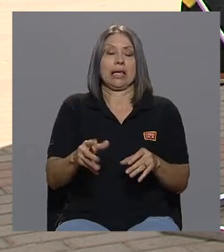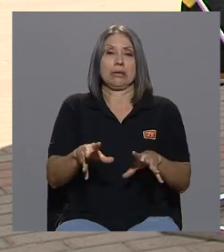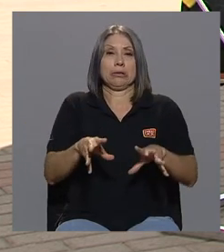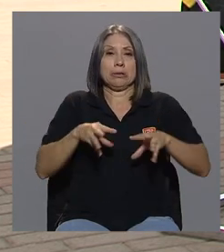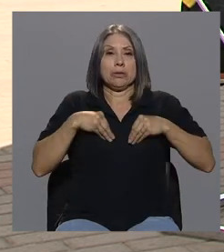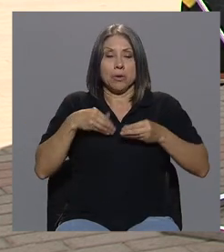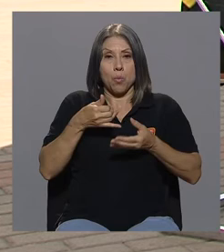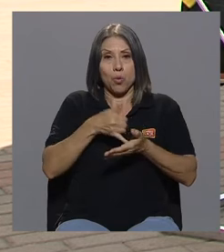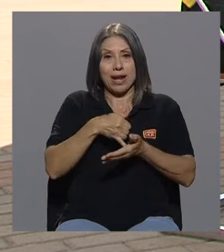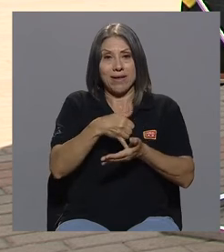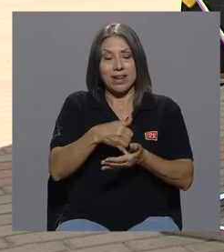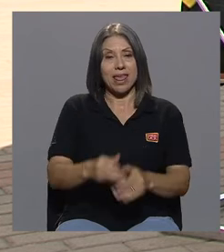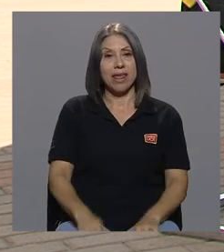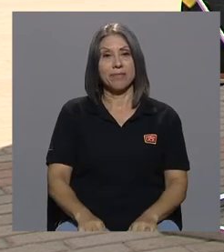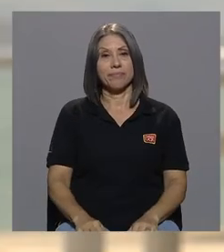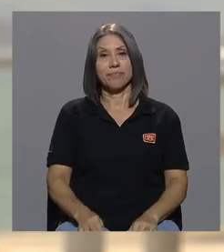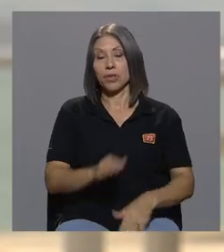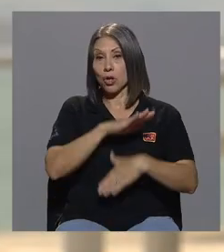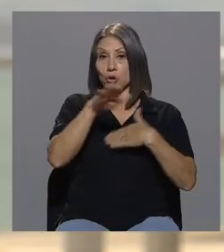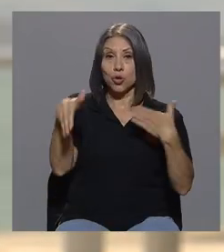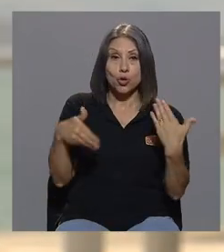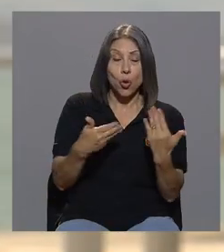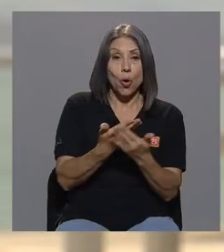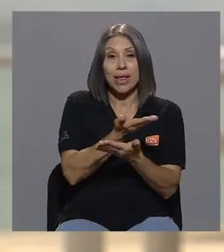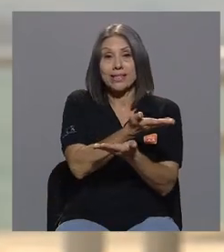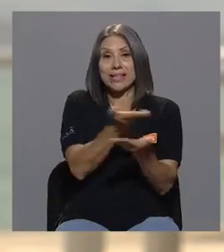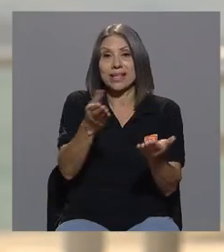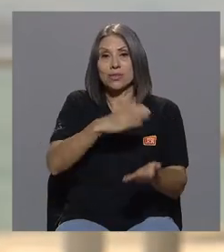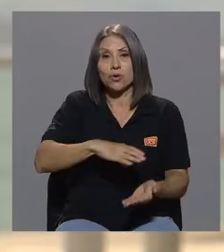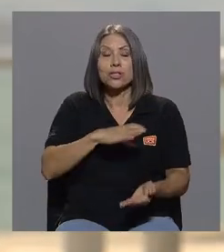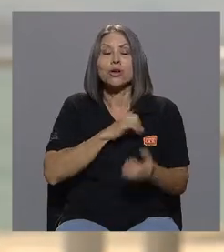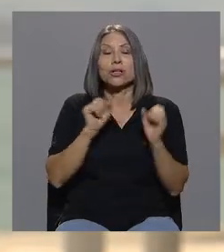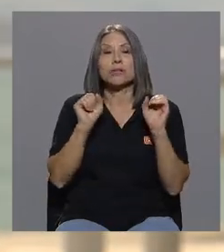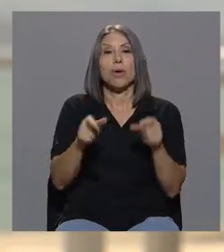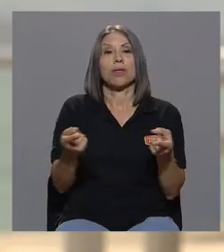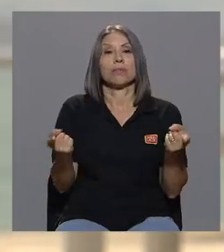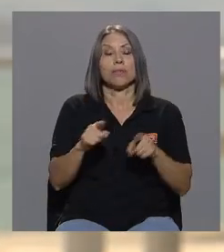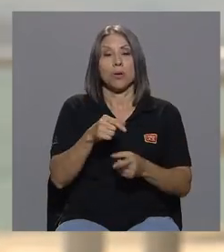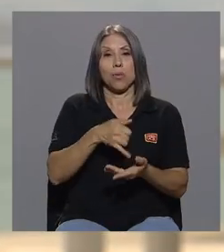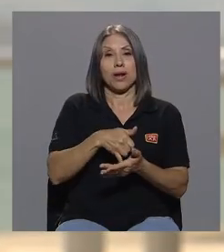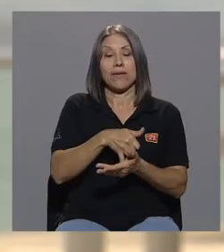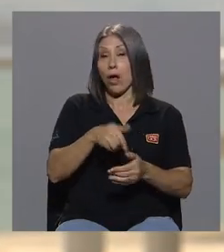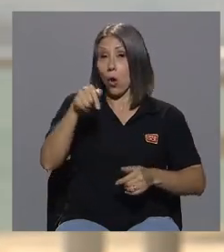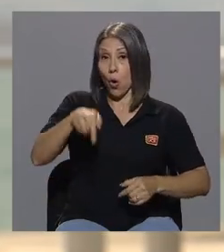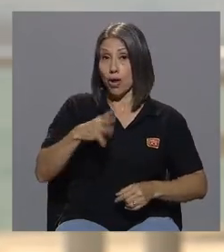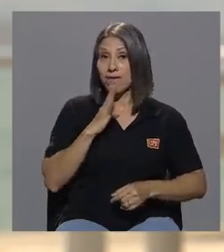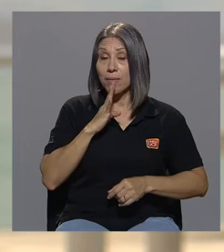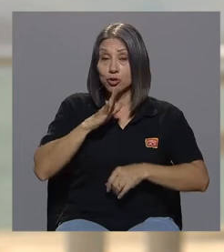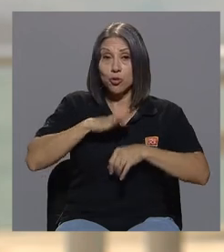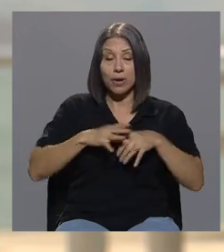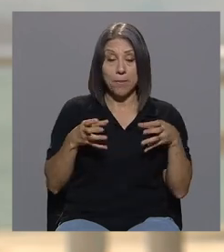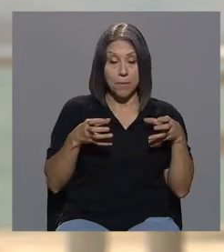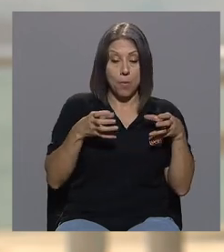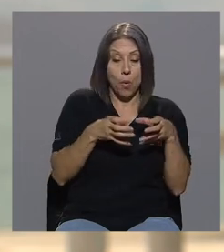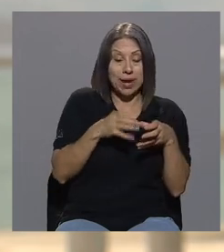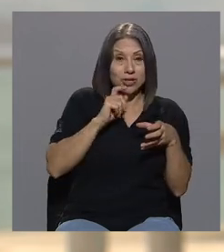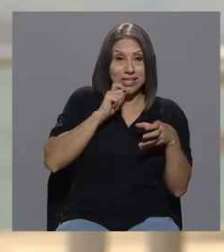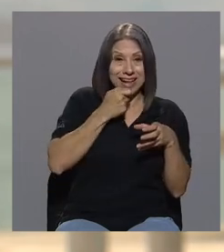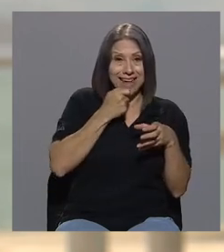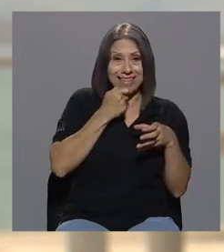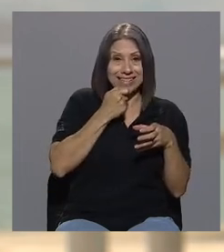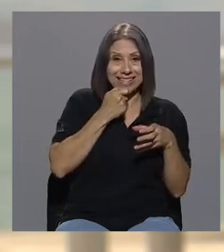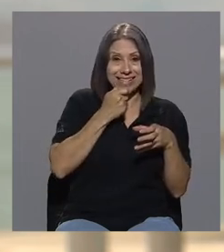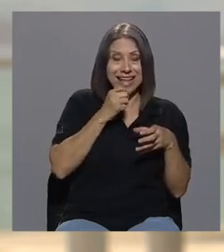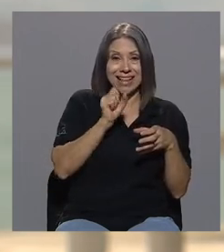ponen en vulnerabilidad hoy hablamos de poblaciones claves te decía ¿cuáles son las poblaciones claves?